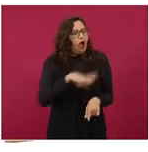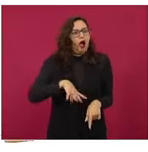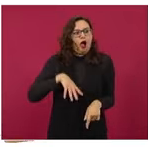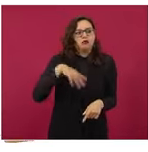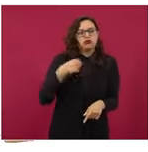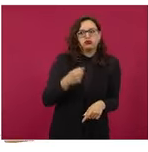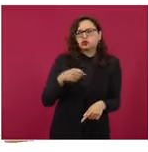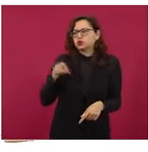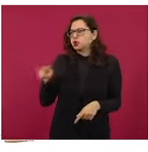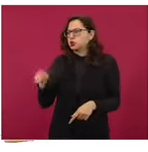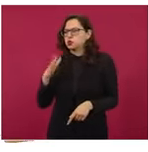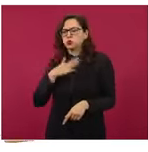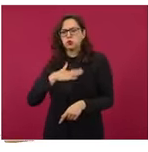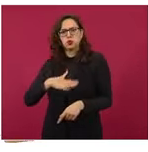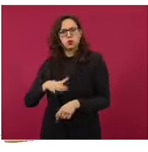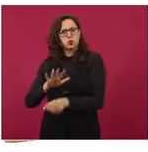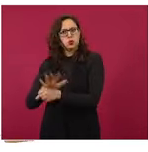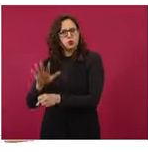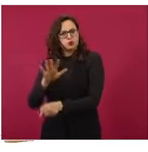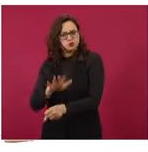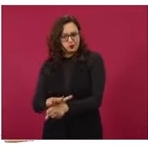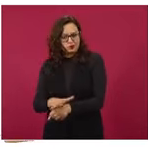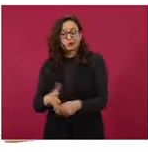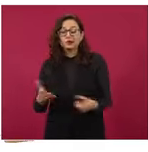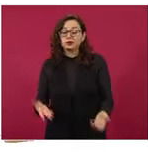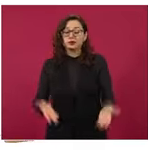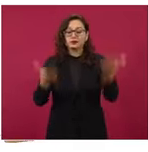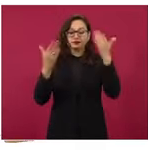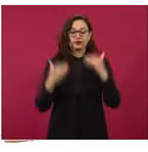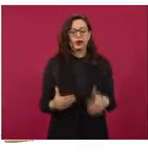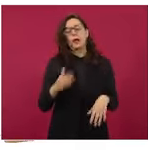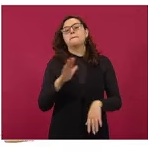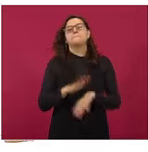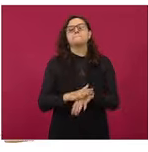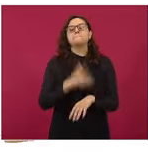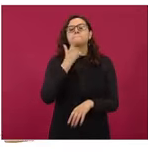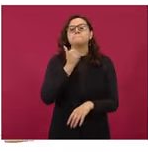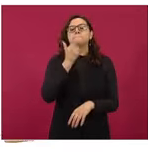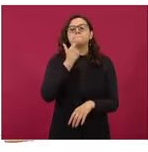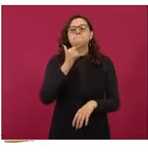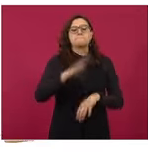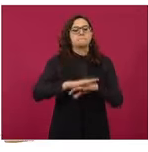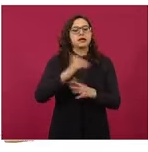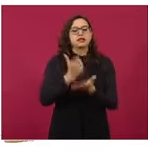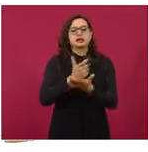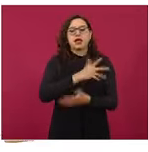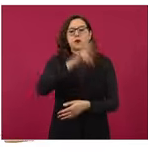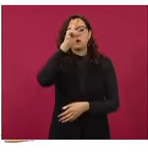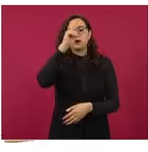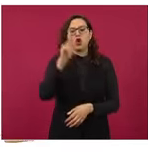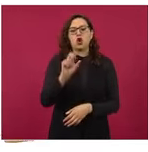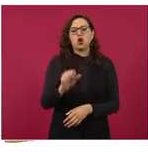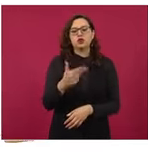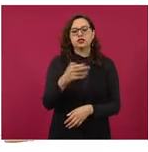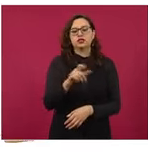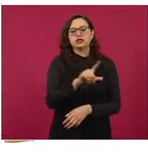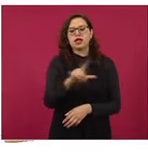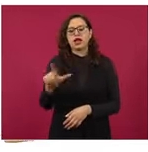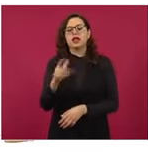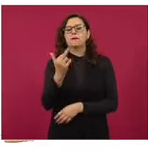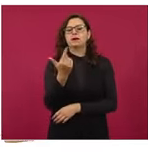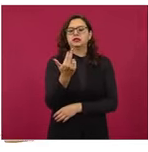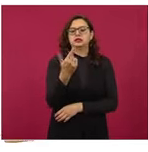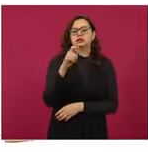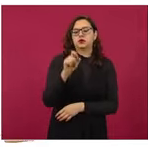la Premium, el precio más alto con el margen más alto es de Shell en Iztapalapa, aquí en la Ciudad de México, 25 pesos